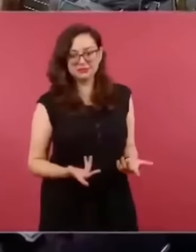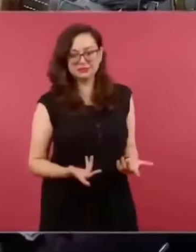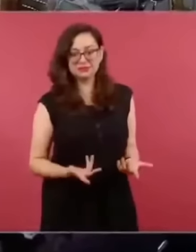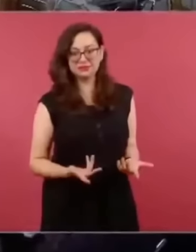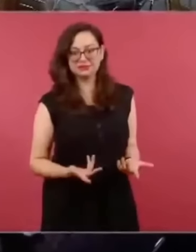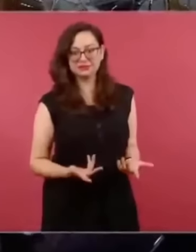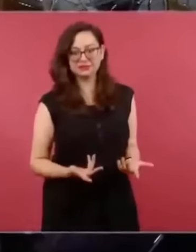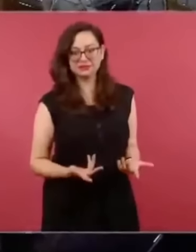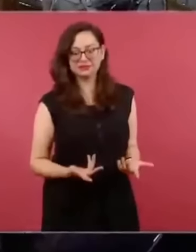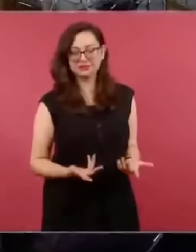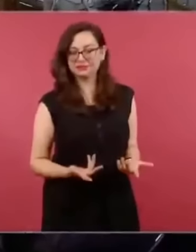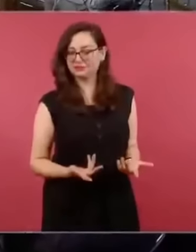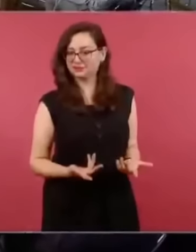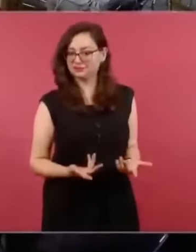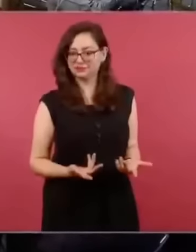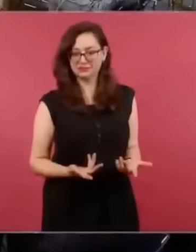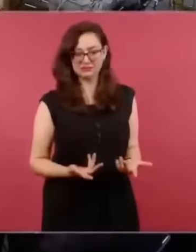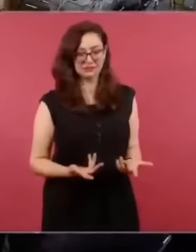¿no?